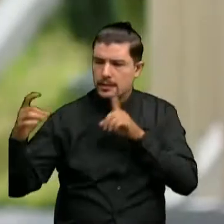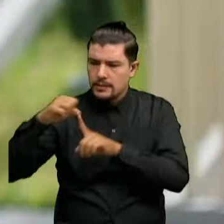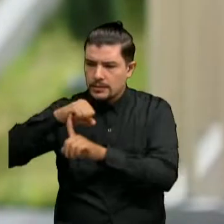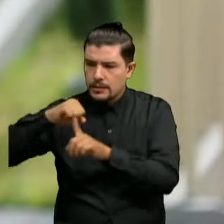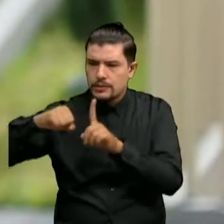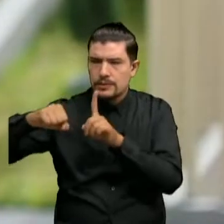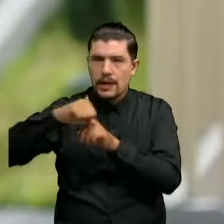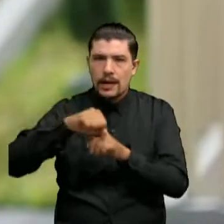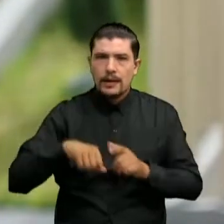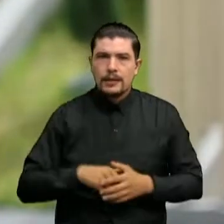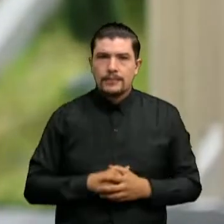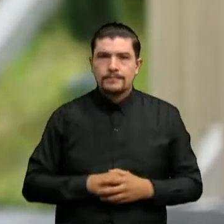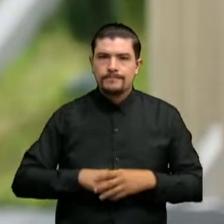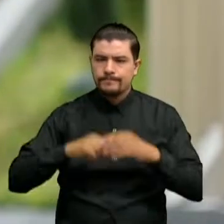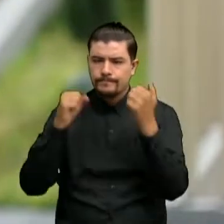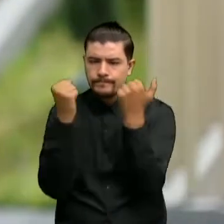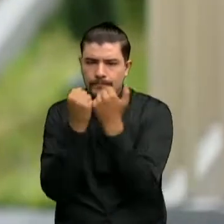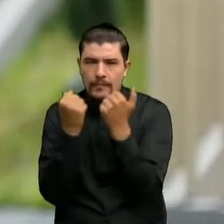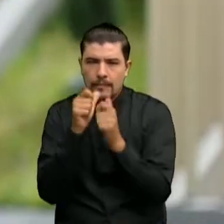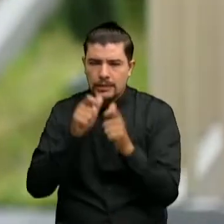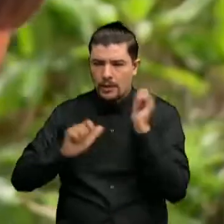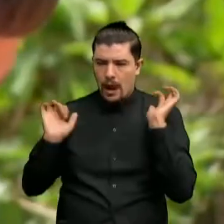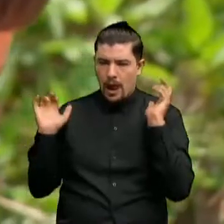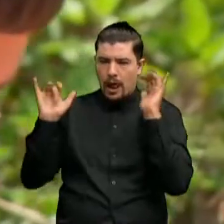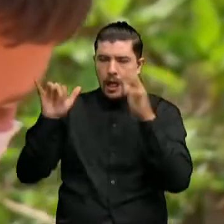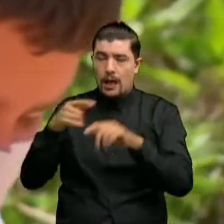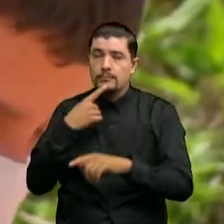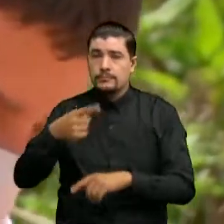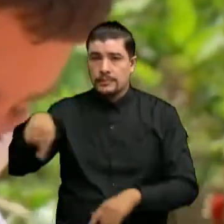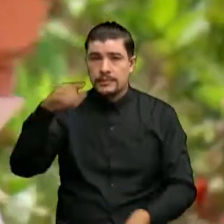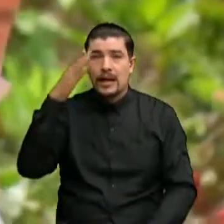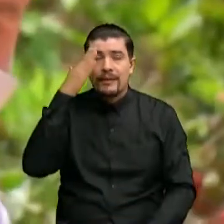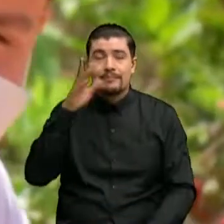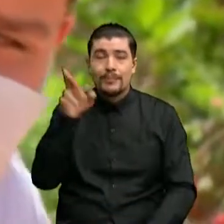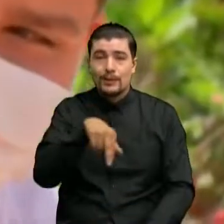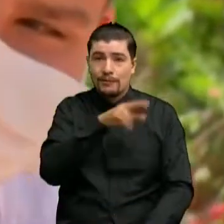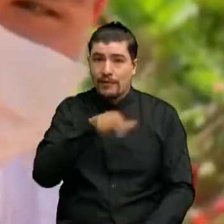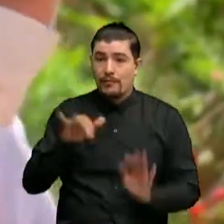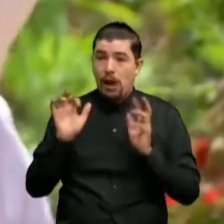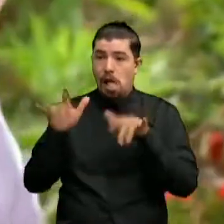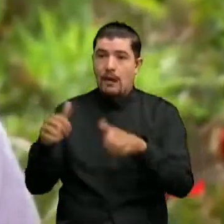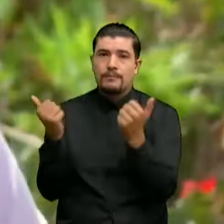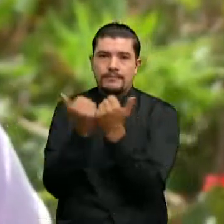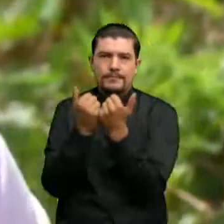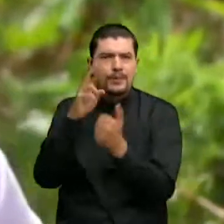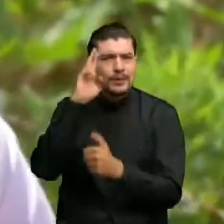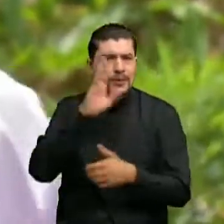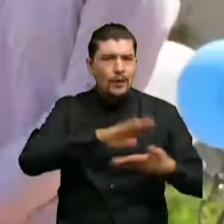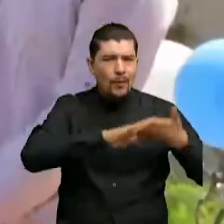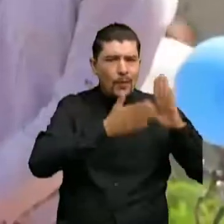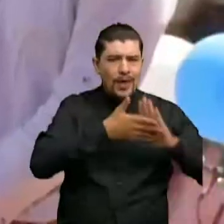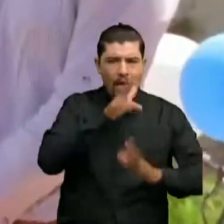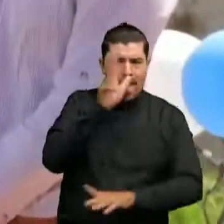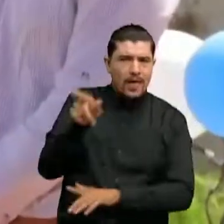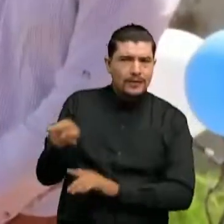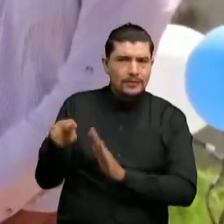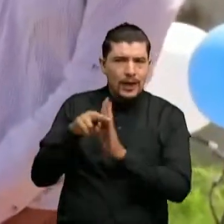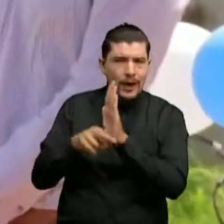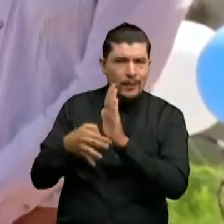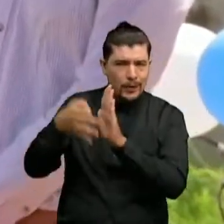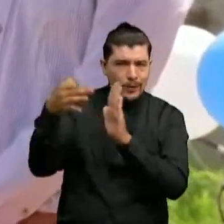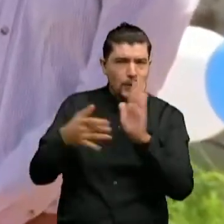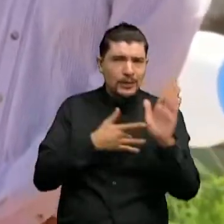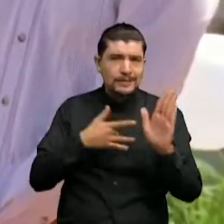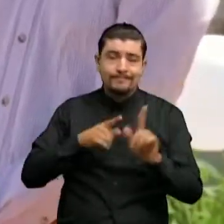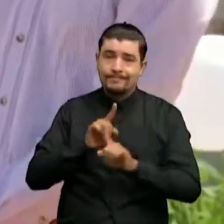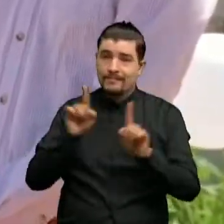no aglomeraciones que como todos sabemos están prohibidas Para la comunidad es necesario no bajar la guardia con la implementación de medidas